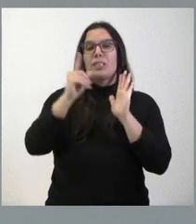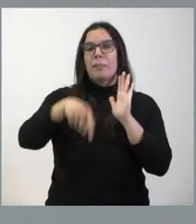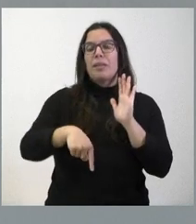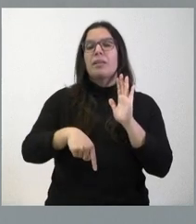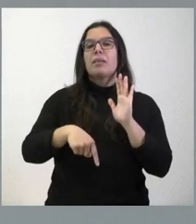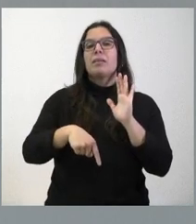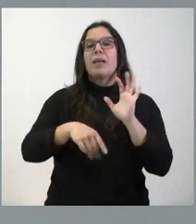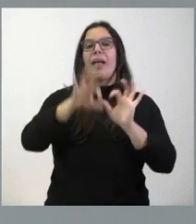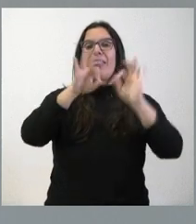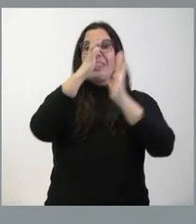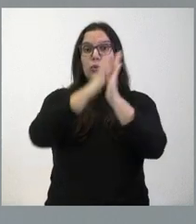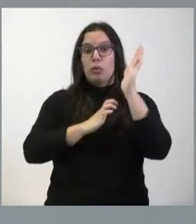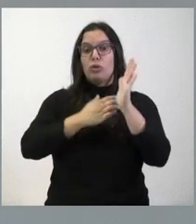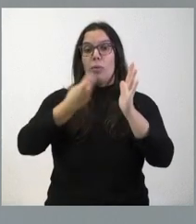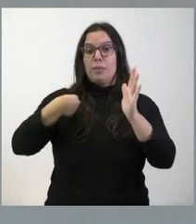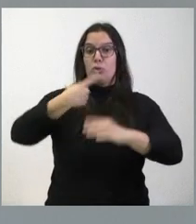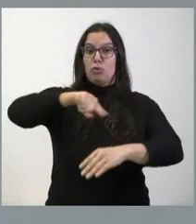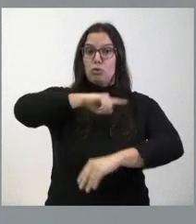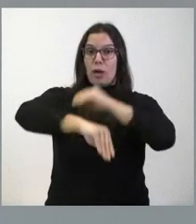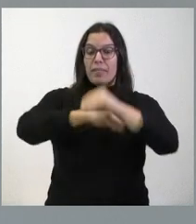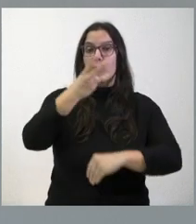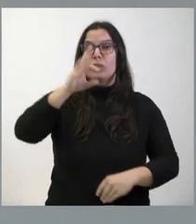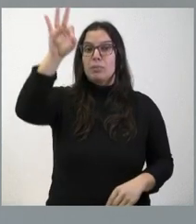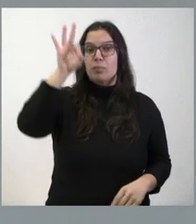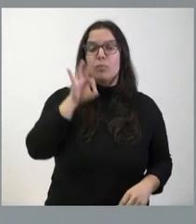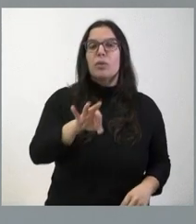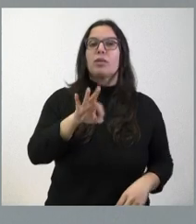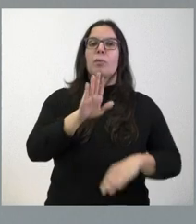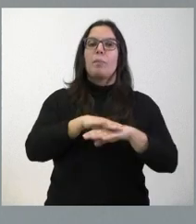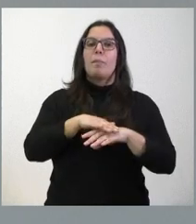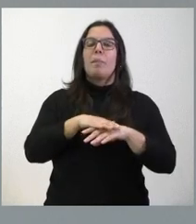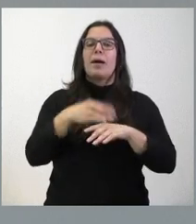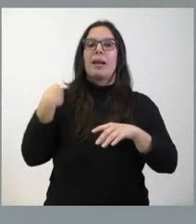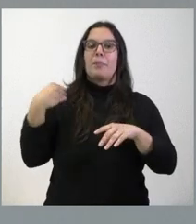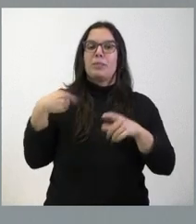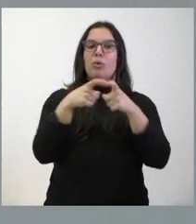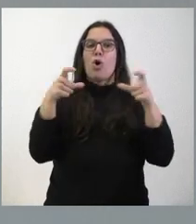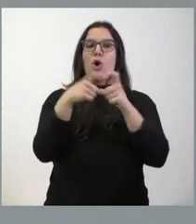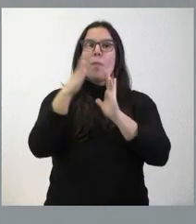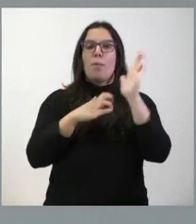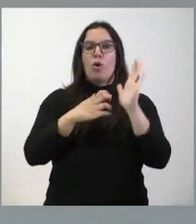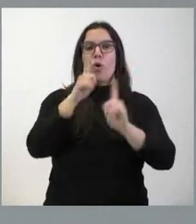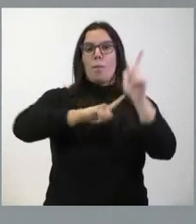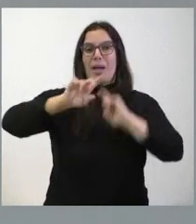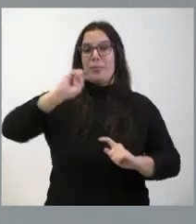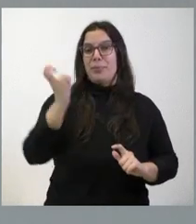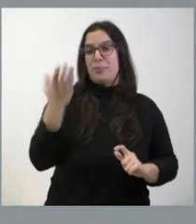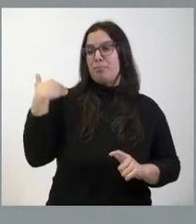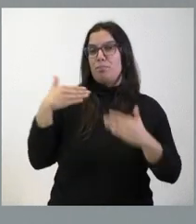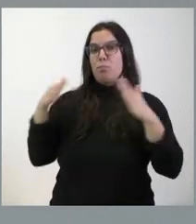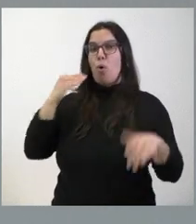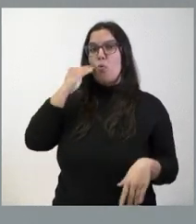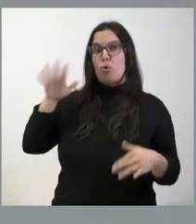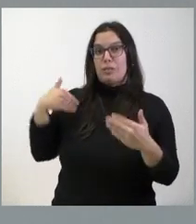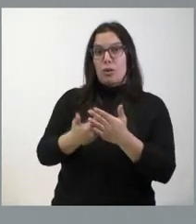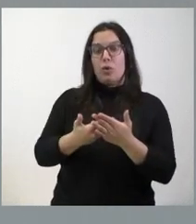descuento que venimos aplicando del 30% a los títulos multiviaje desde el mes de julio, en el caso de